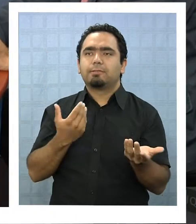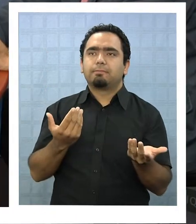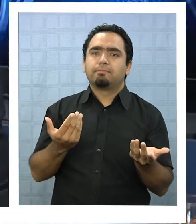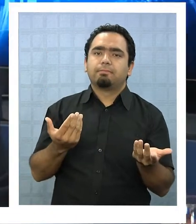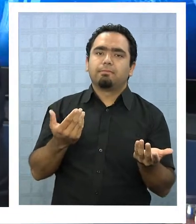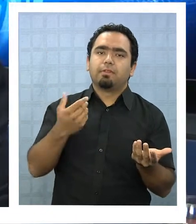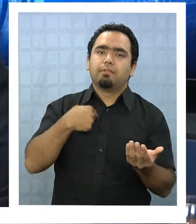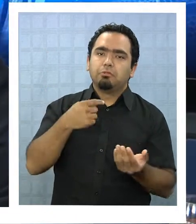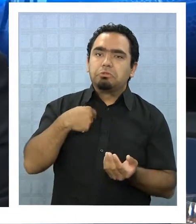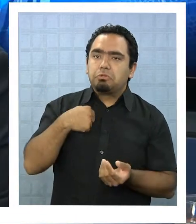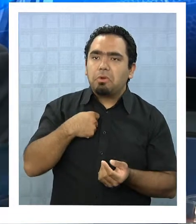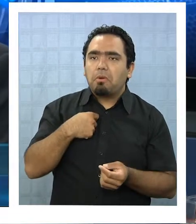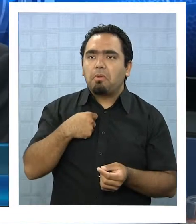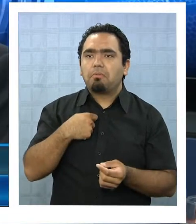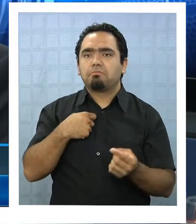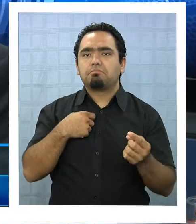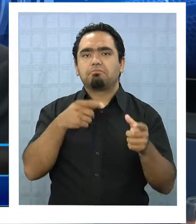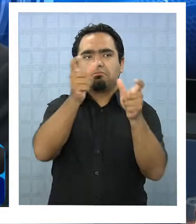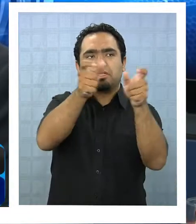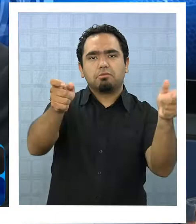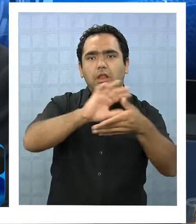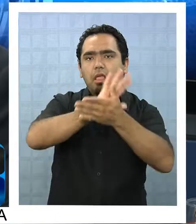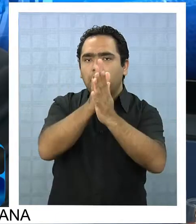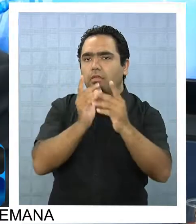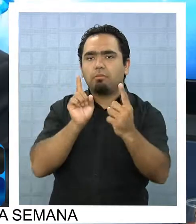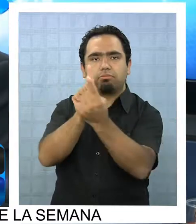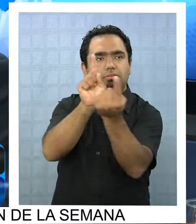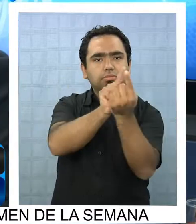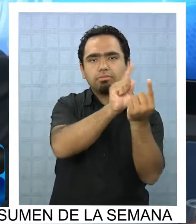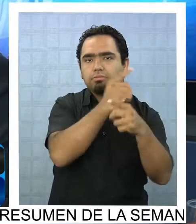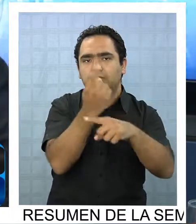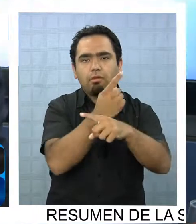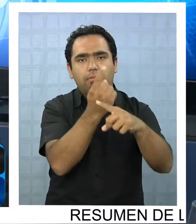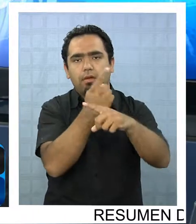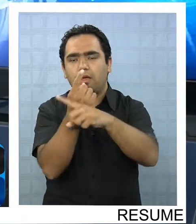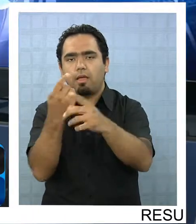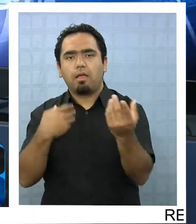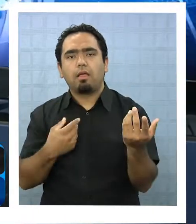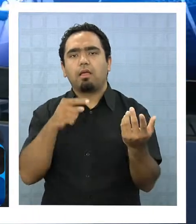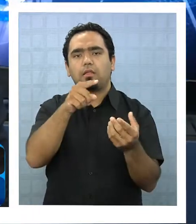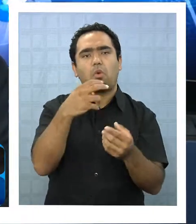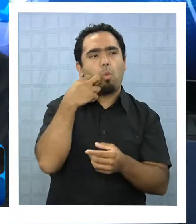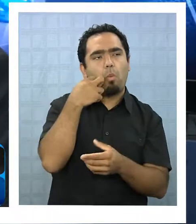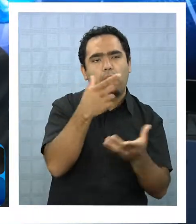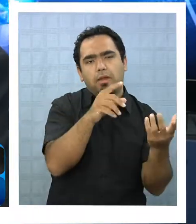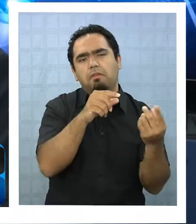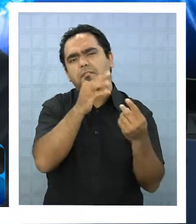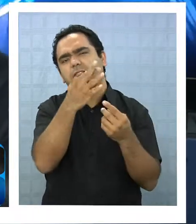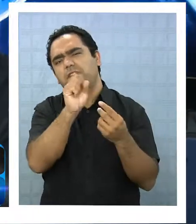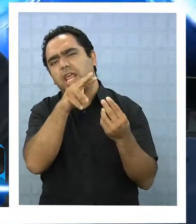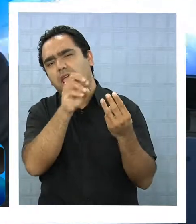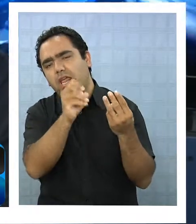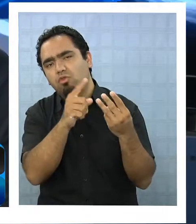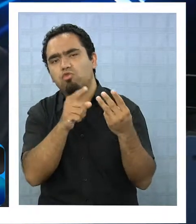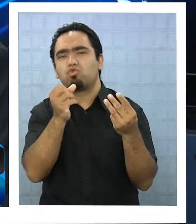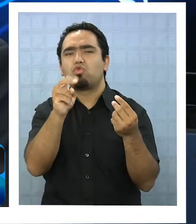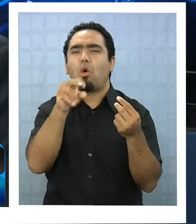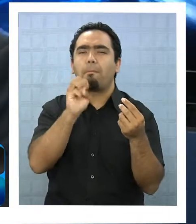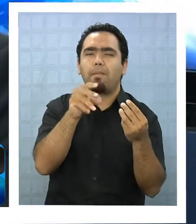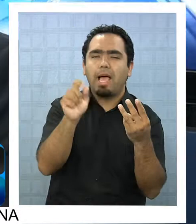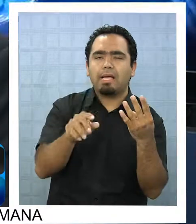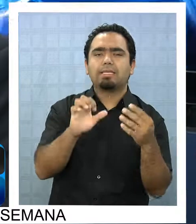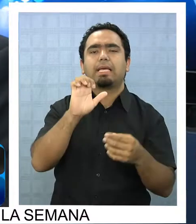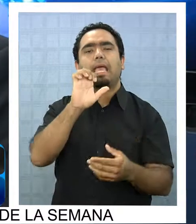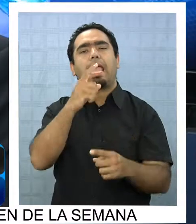Yo converso con todo el mundo, todo el día, con los humanistas, con Tomás Hirsch en Calama, con Efren Osorio con la ex